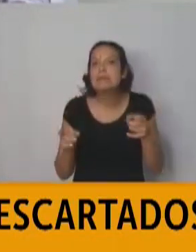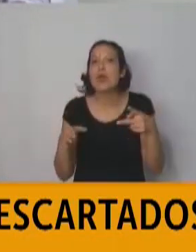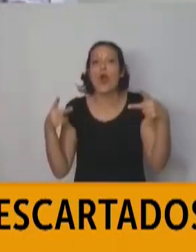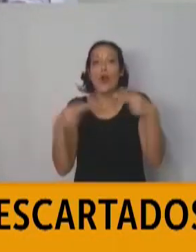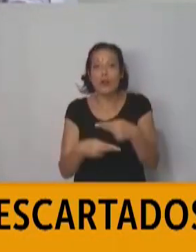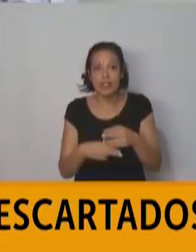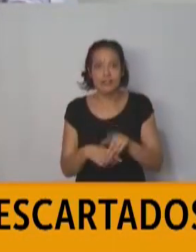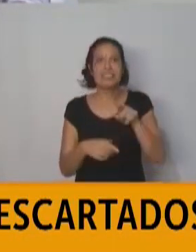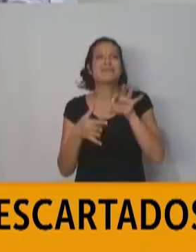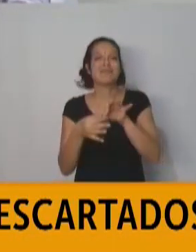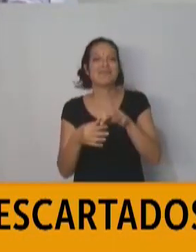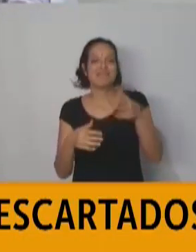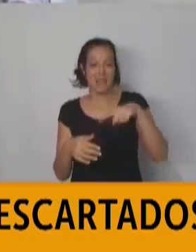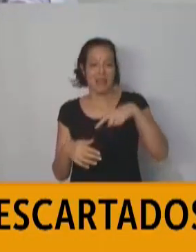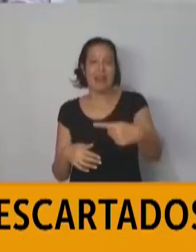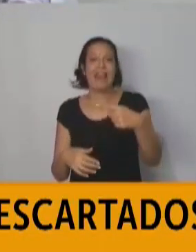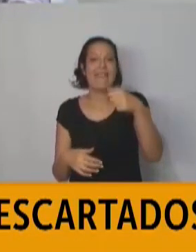relación al fin de semana largo.